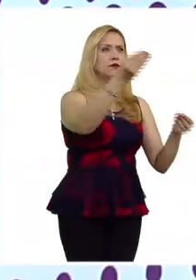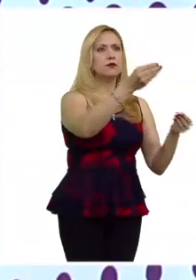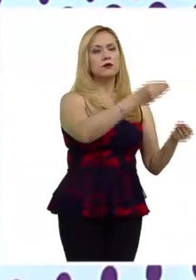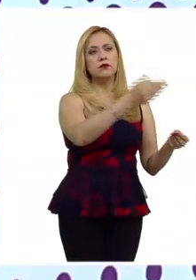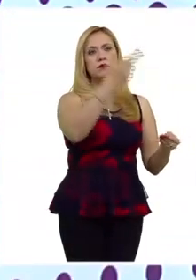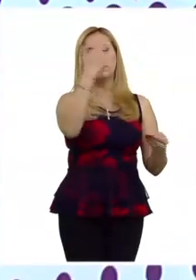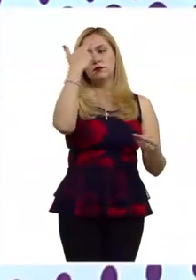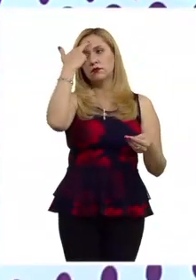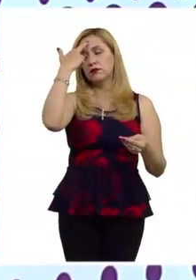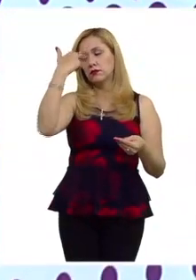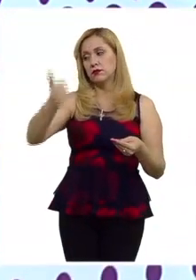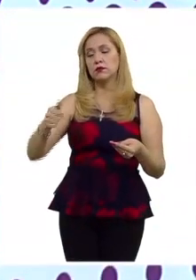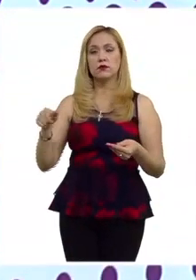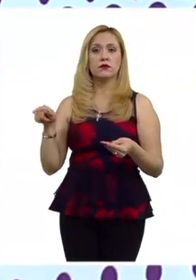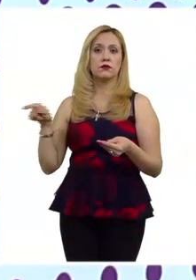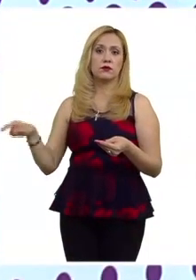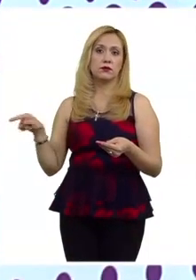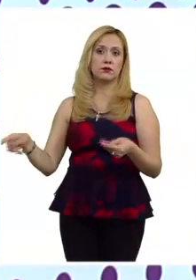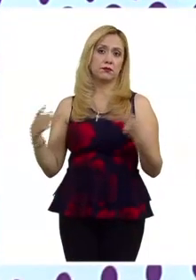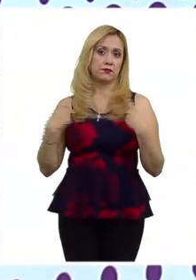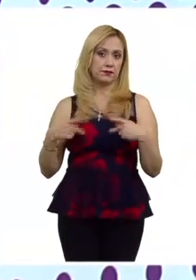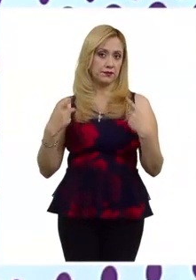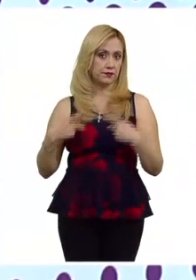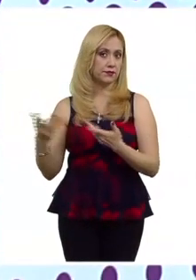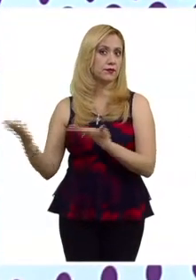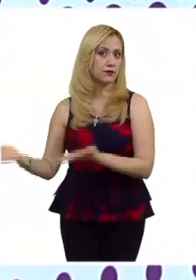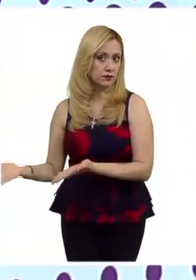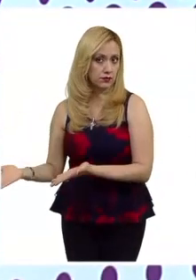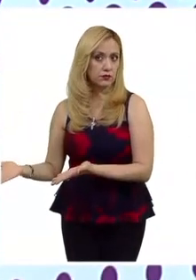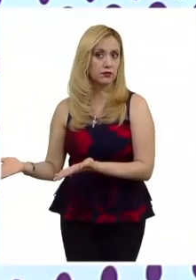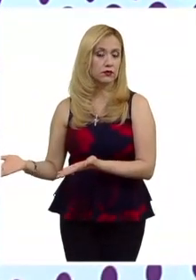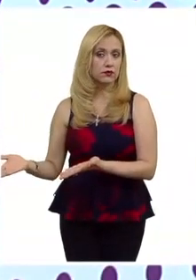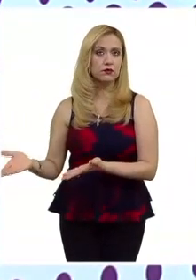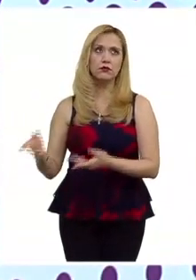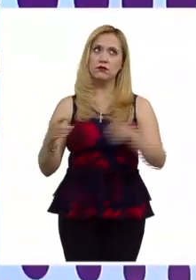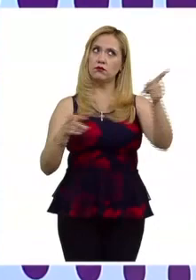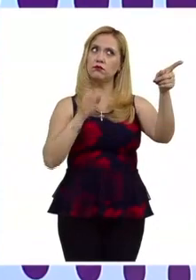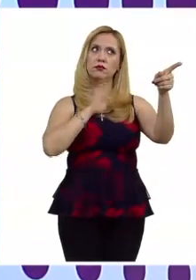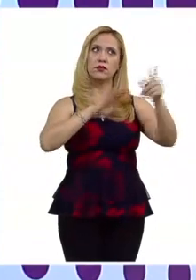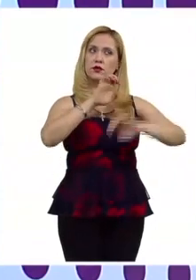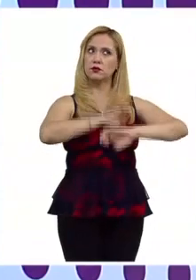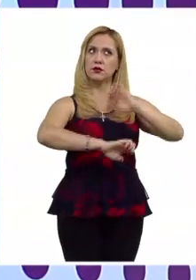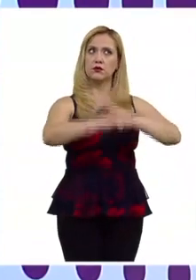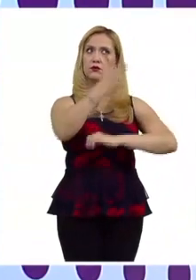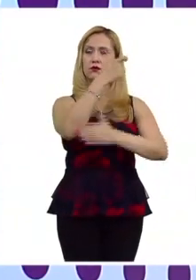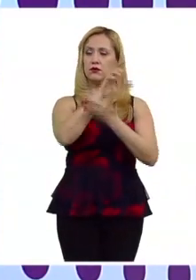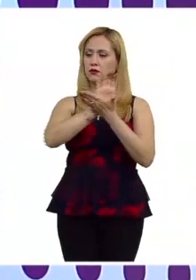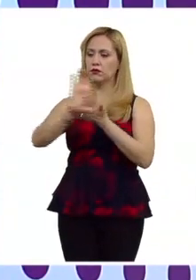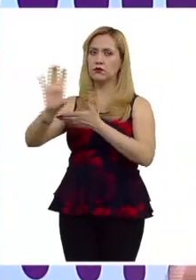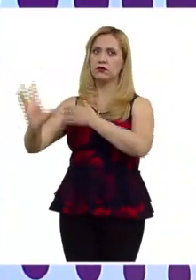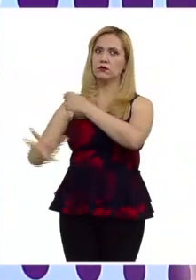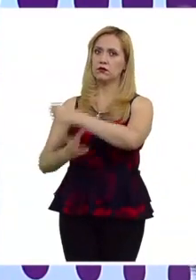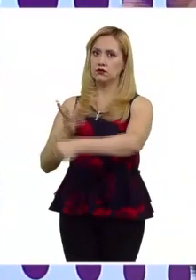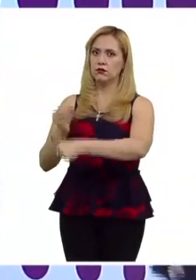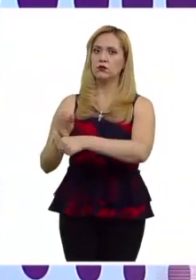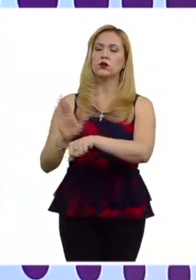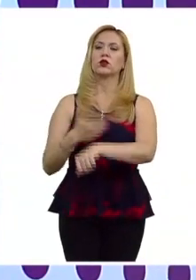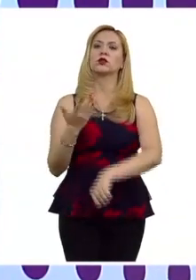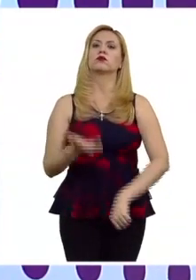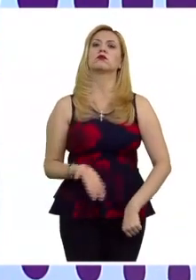razón a la persona si se condena a la empresa a pagar una indemnización por